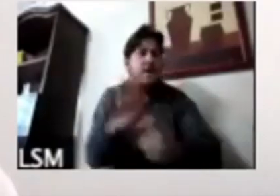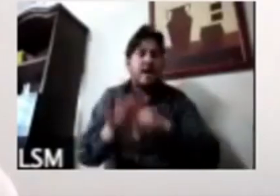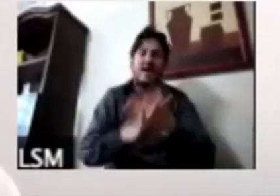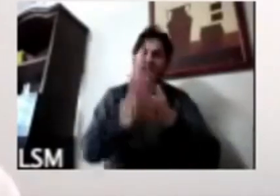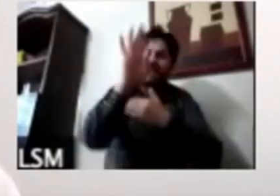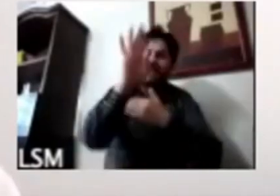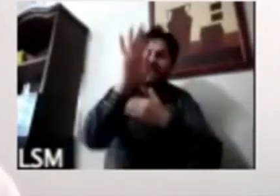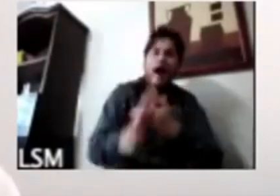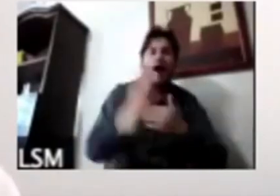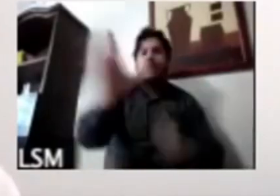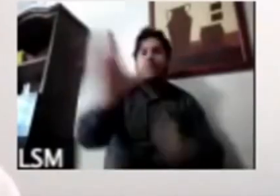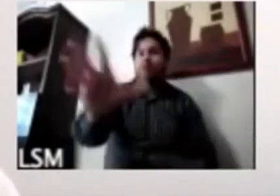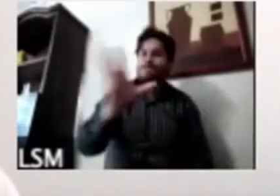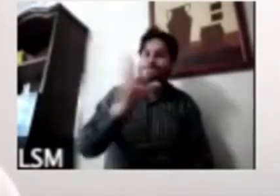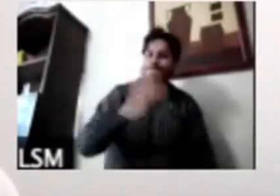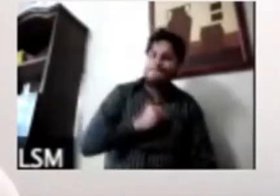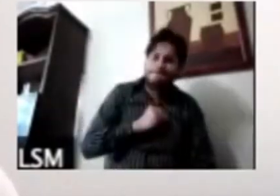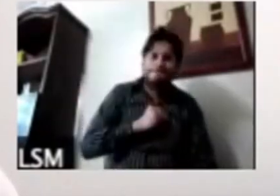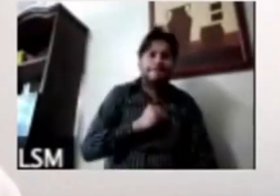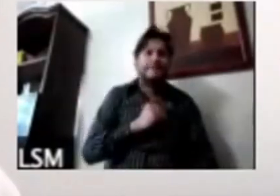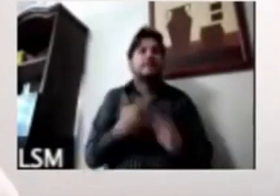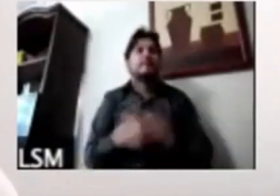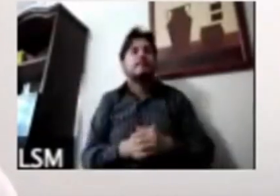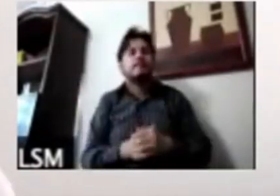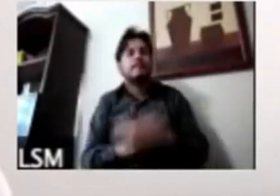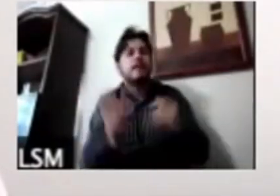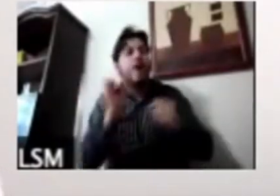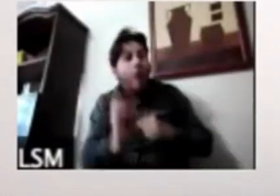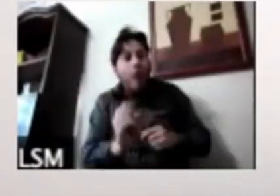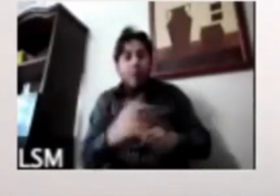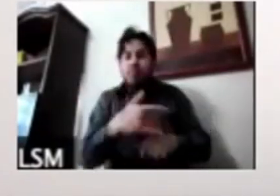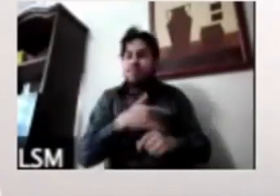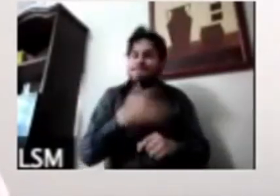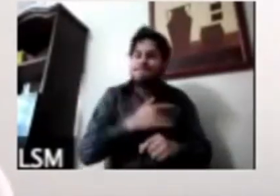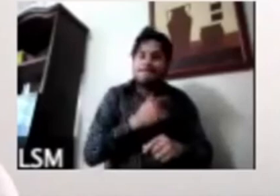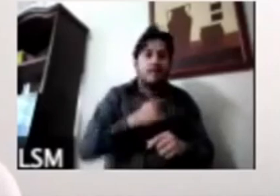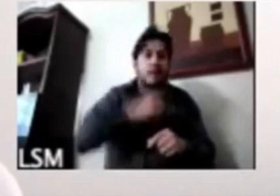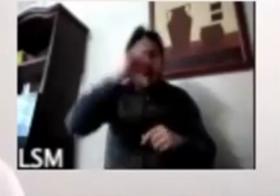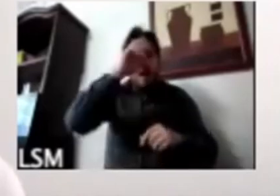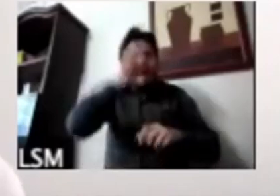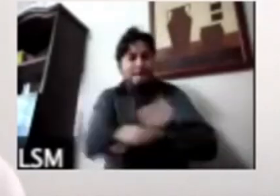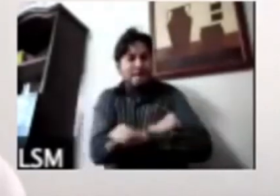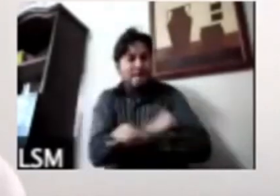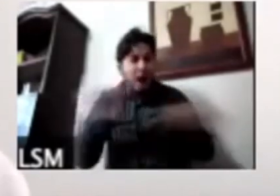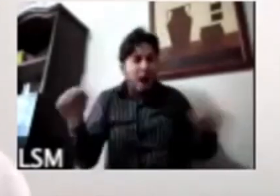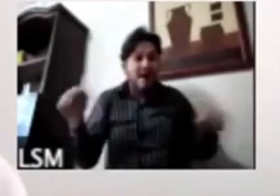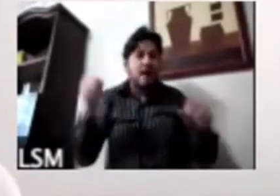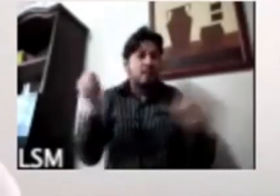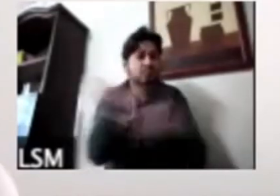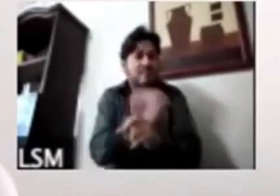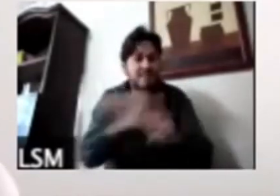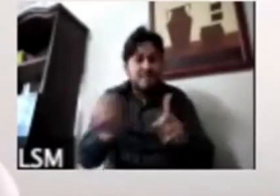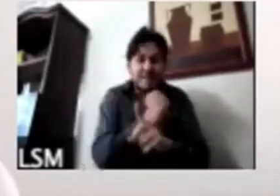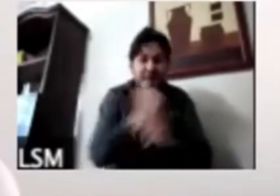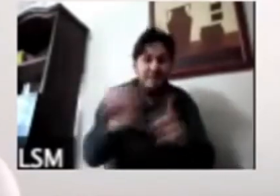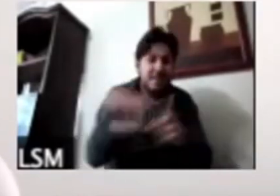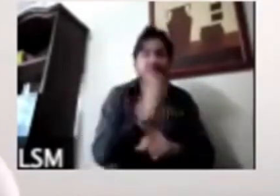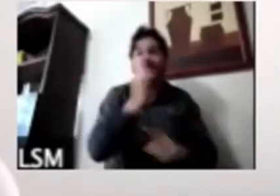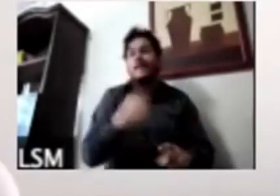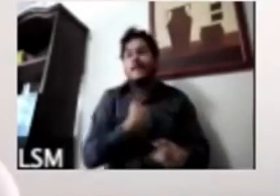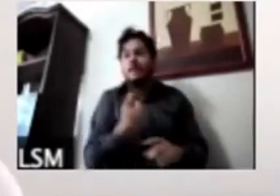que pueden evitar un acto de violencia un acto de agresión y que incluso pueden lograr de cierta manera